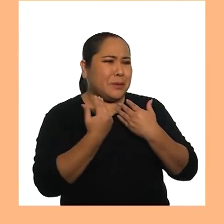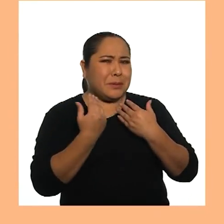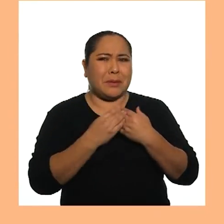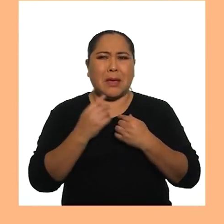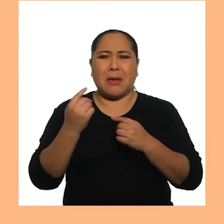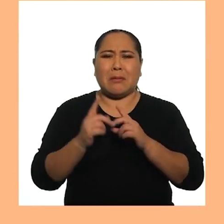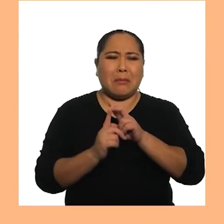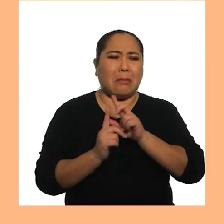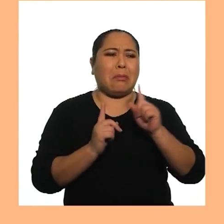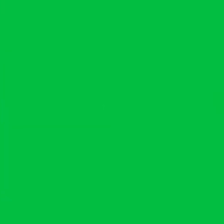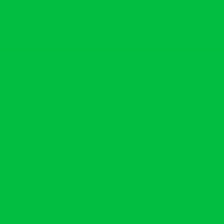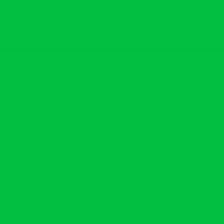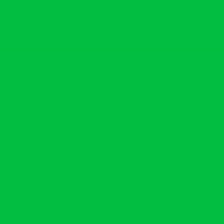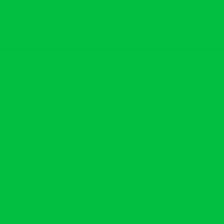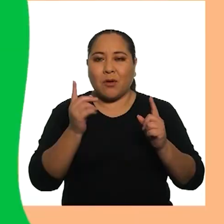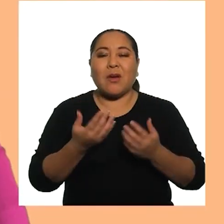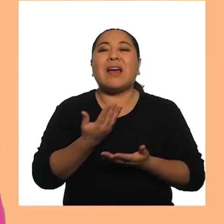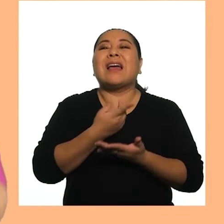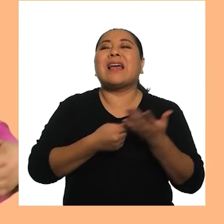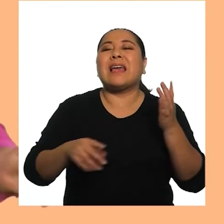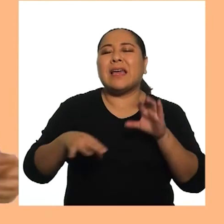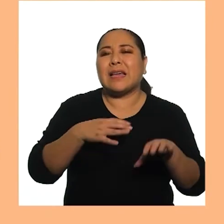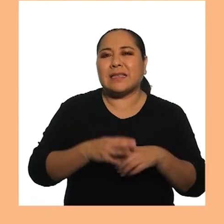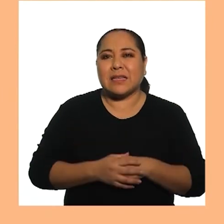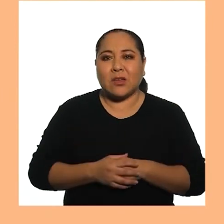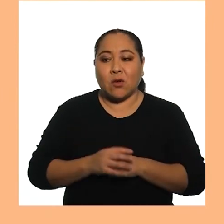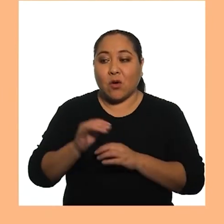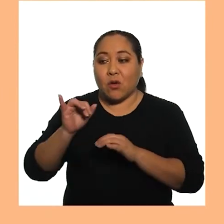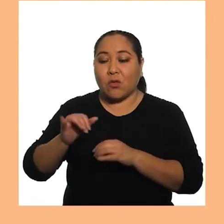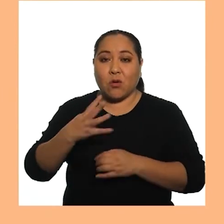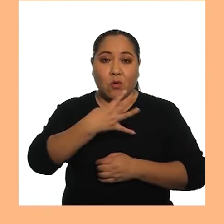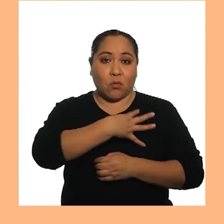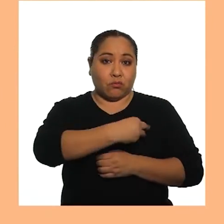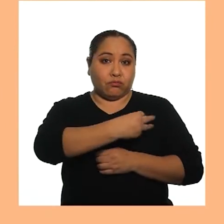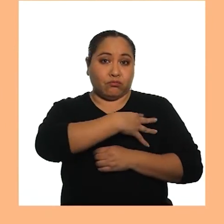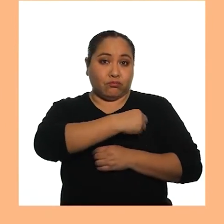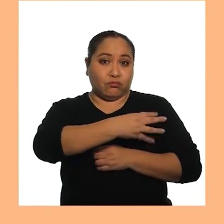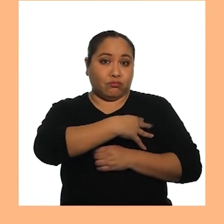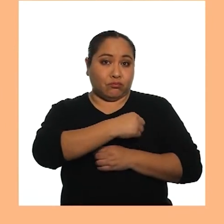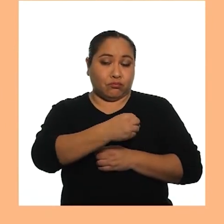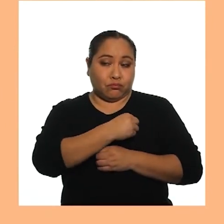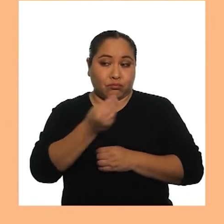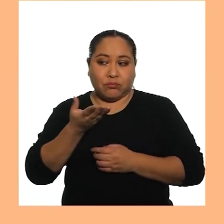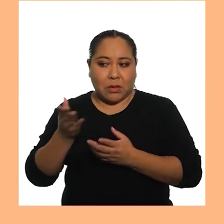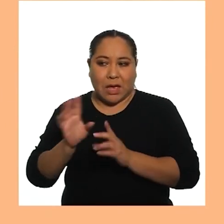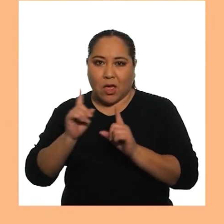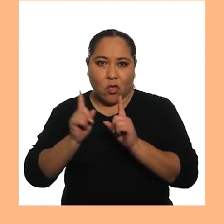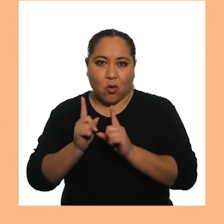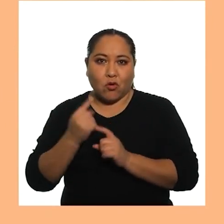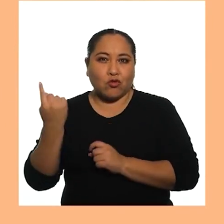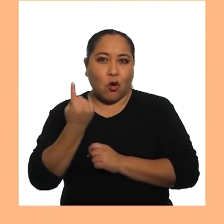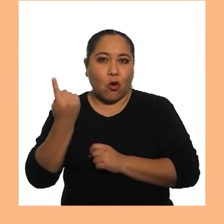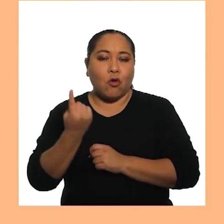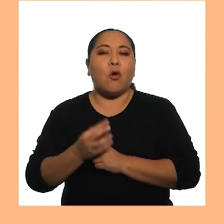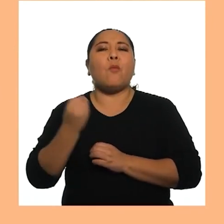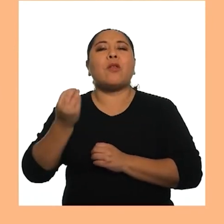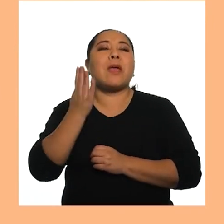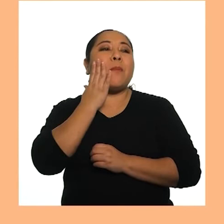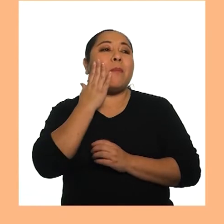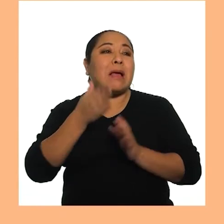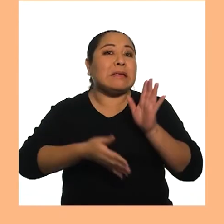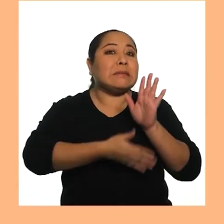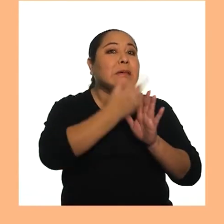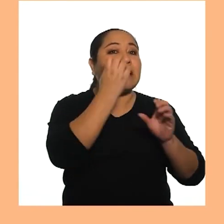inseguridad Por su ausencia ¿Y qué se debe hacer Cuando se deja La lactancia exclusiva Porque mamá Sale a trabajar?